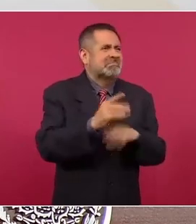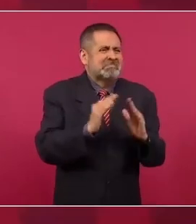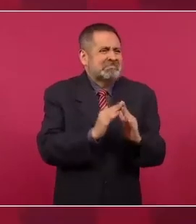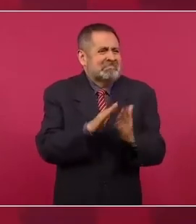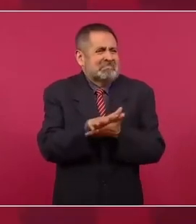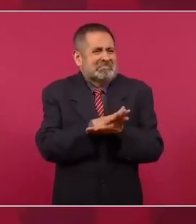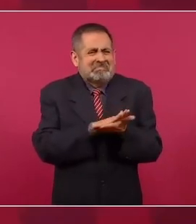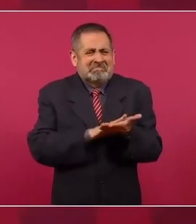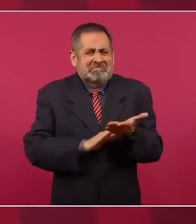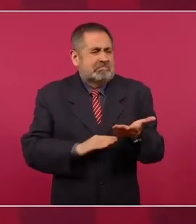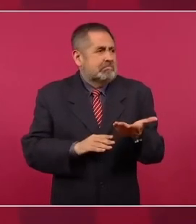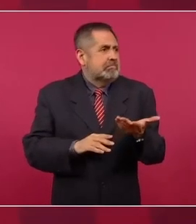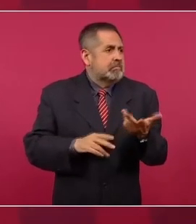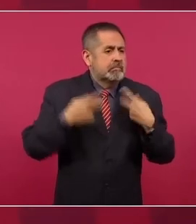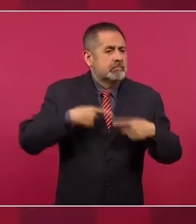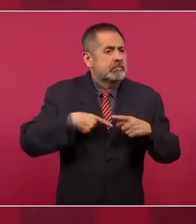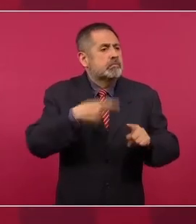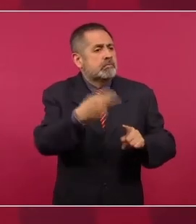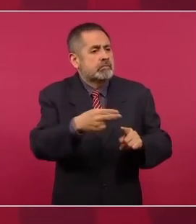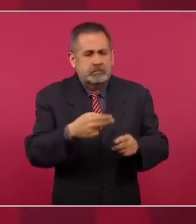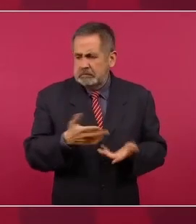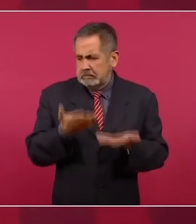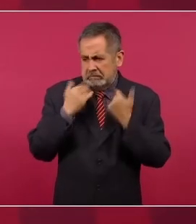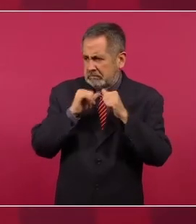humilde y no existía la persona.